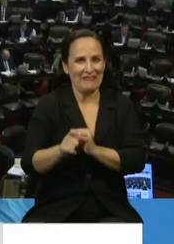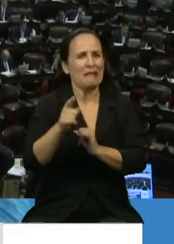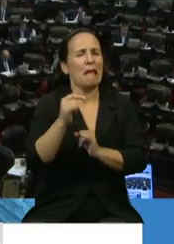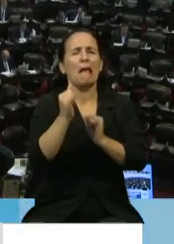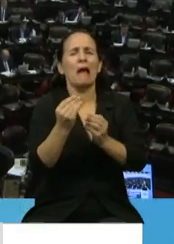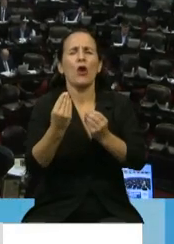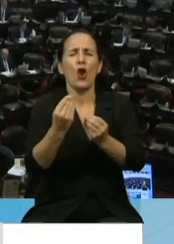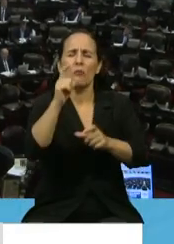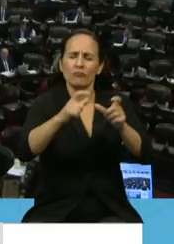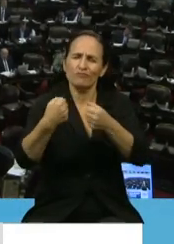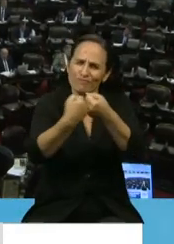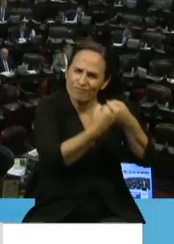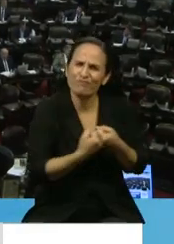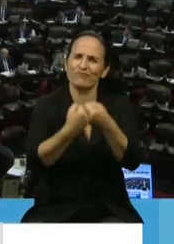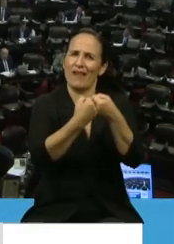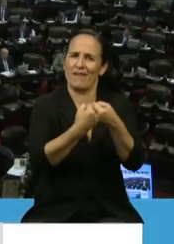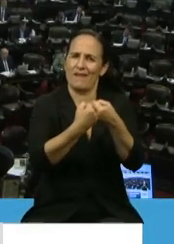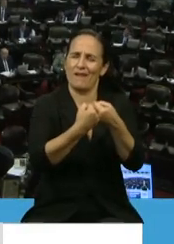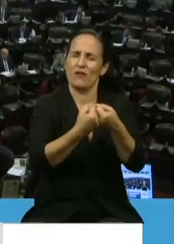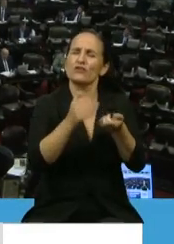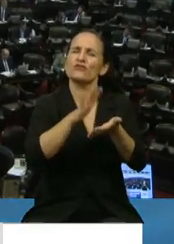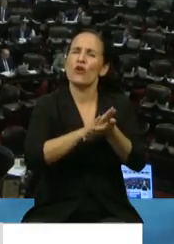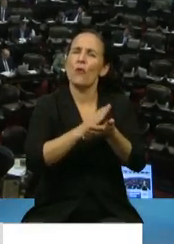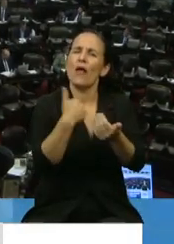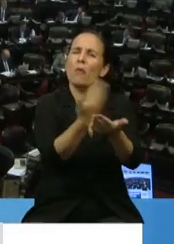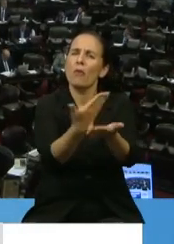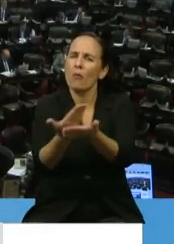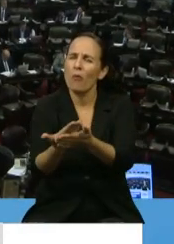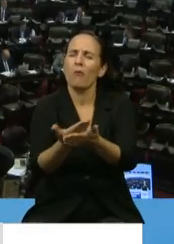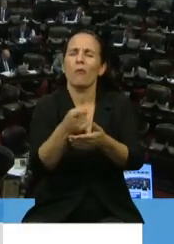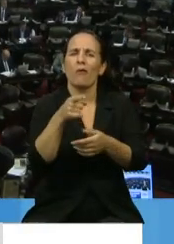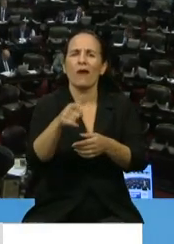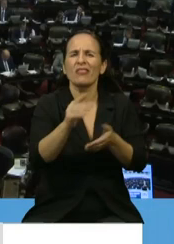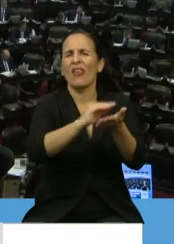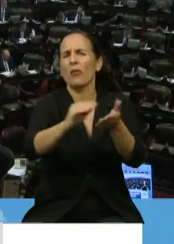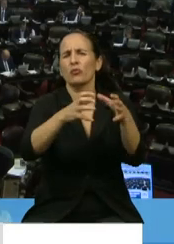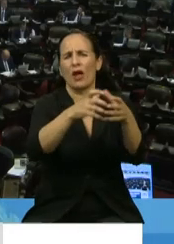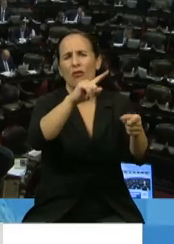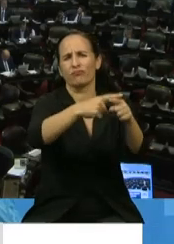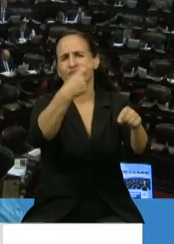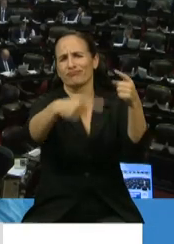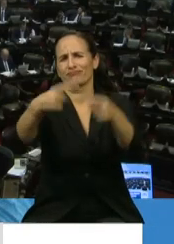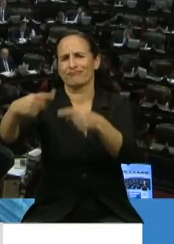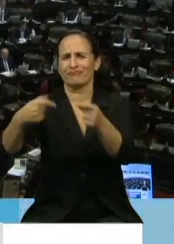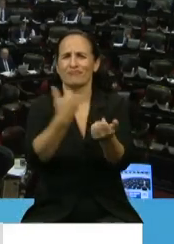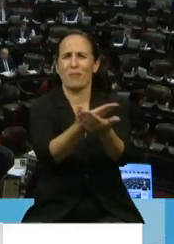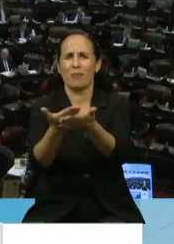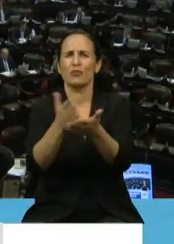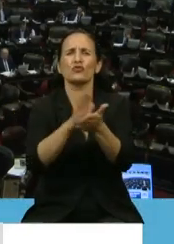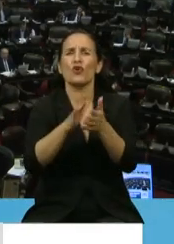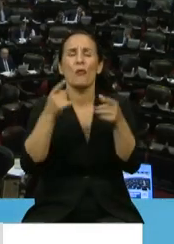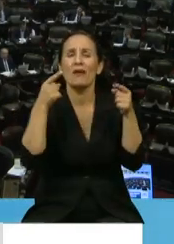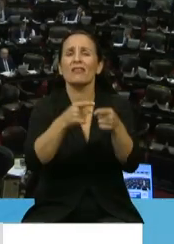consensuar una serie de iniciativas de diputados de los distintos bloques en relación con la pandemia.